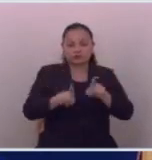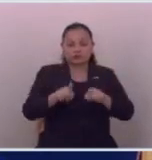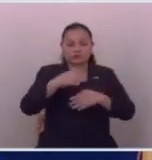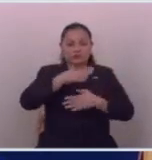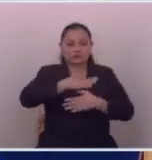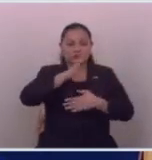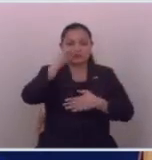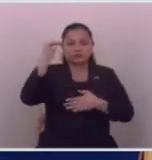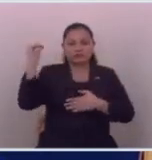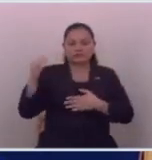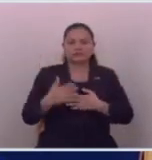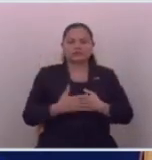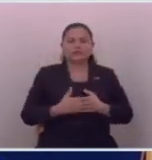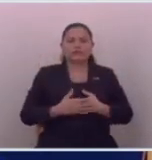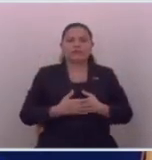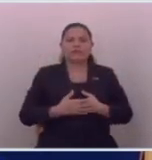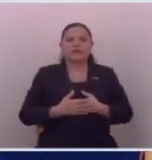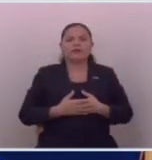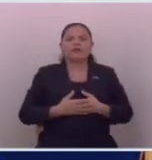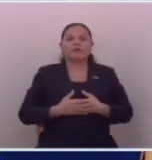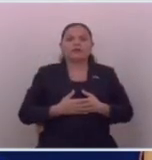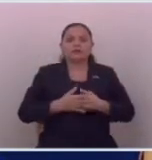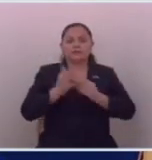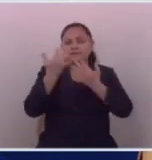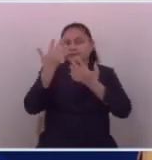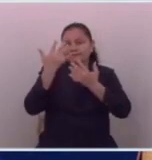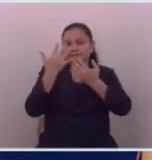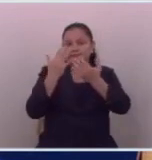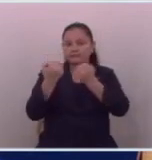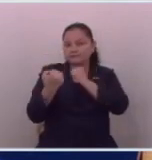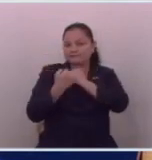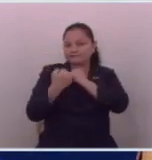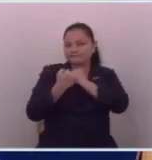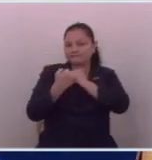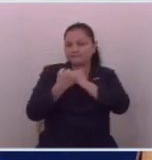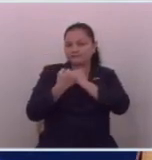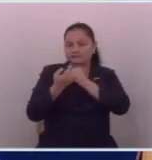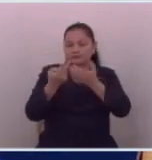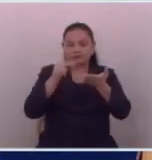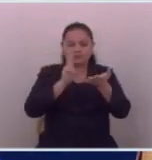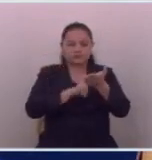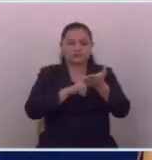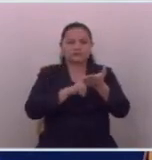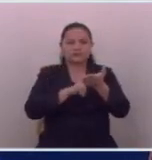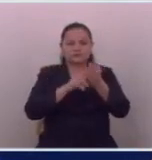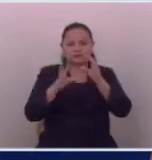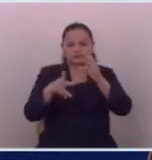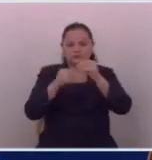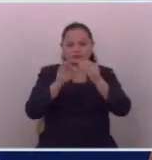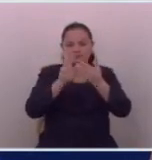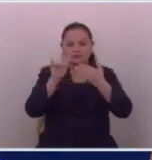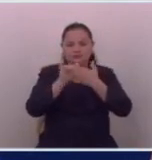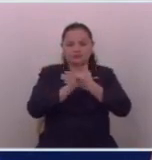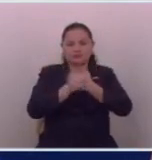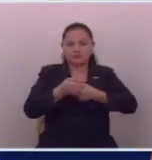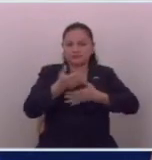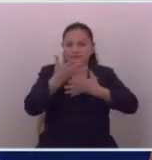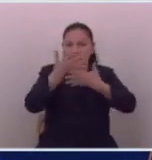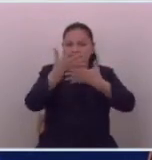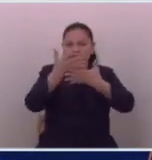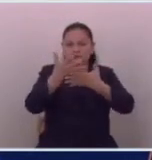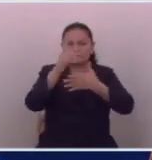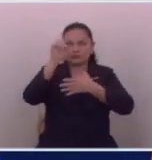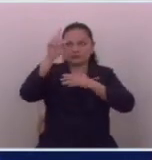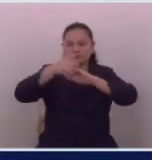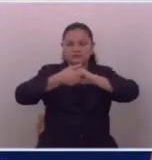en nuestro país. En espera de contar con el apoyo, nos suscribimos y anexamos proyectos de pronunciamiento